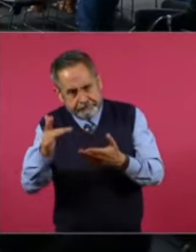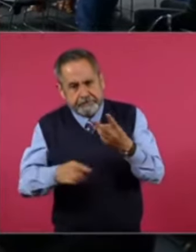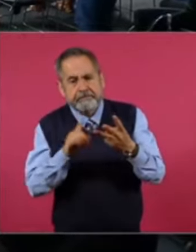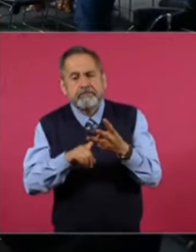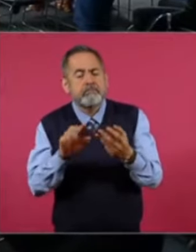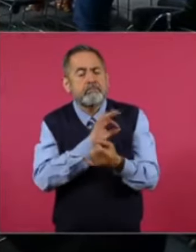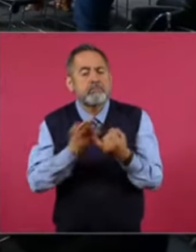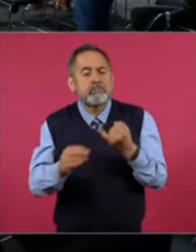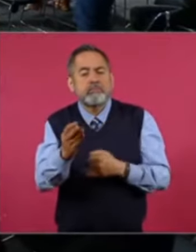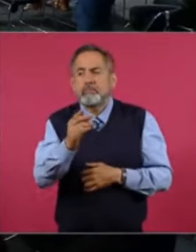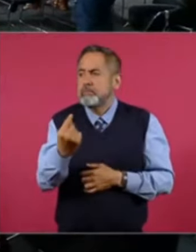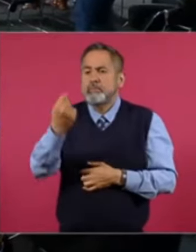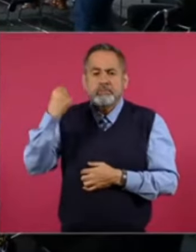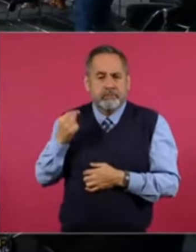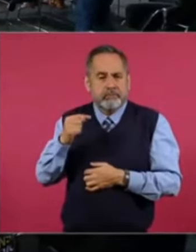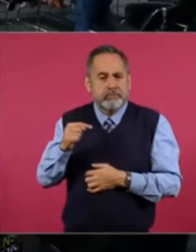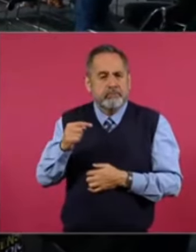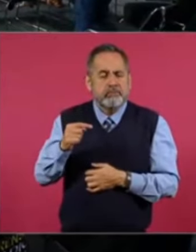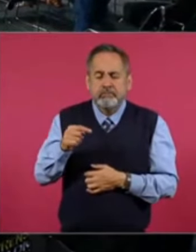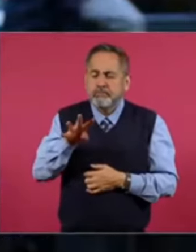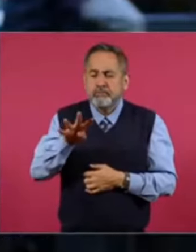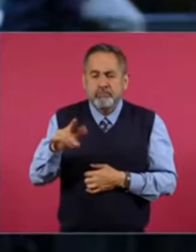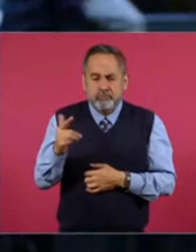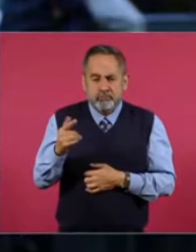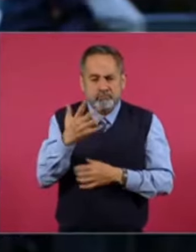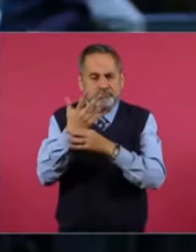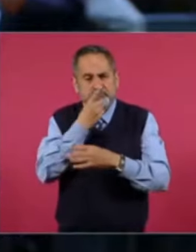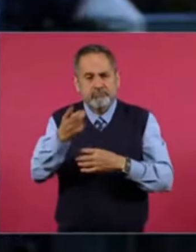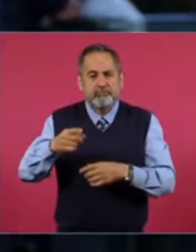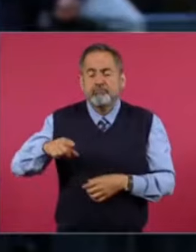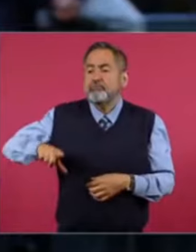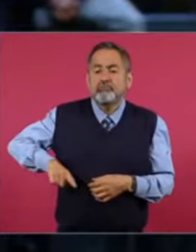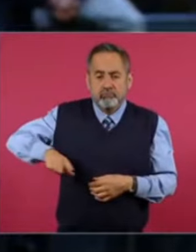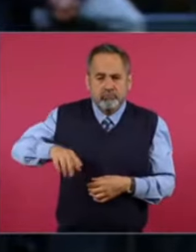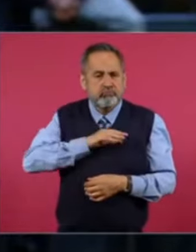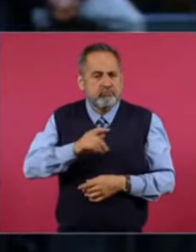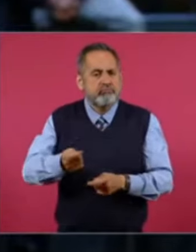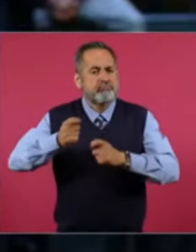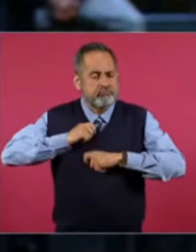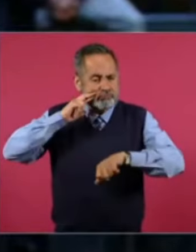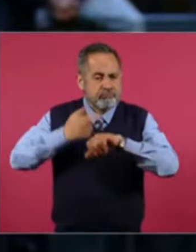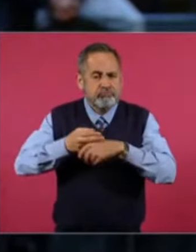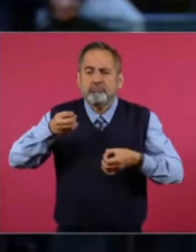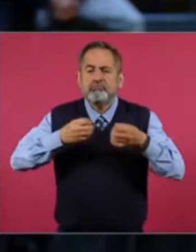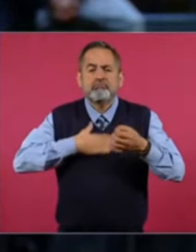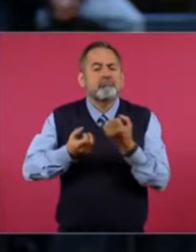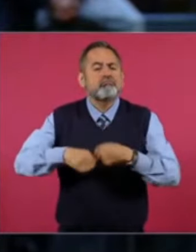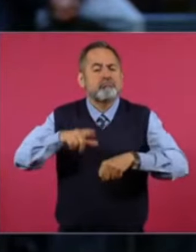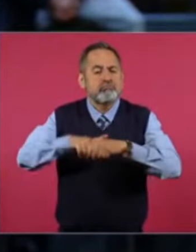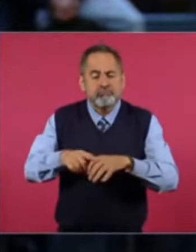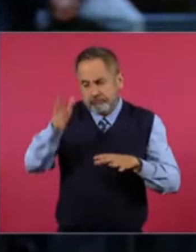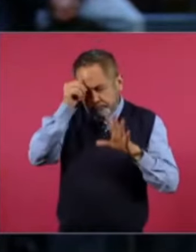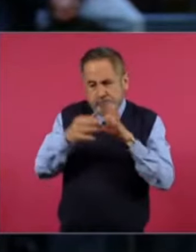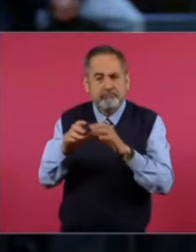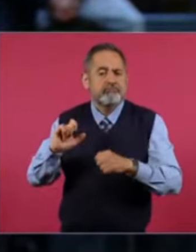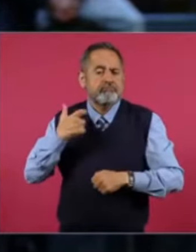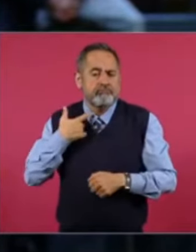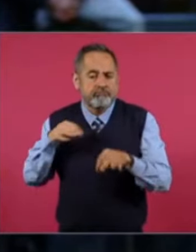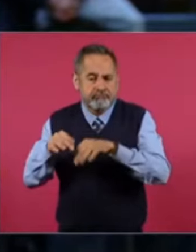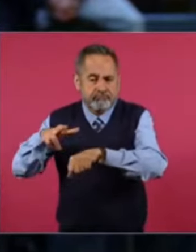El pasado 19 de julio. Usted comentó en este espacio. Que su gobierno. Podría asumir una parte. Del proyecto de justicia social. Acordado con extrabajadores